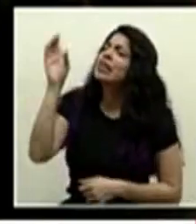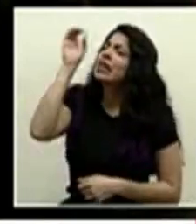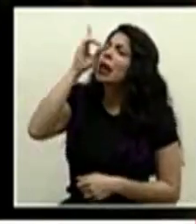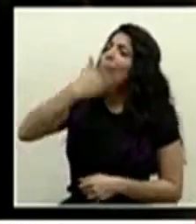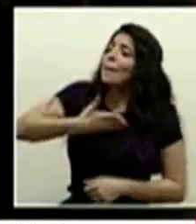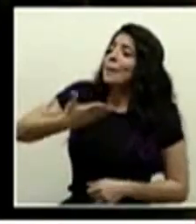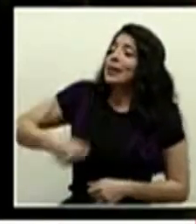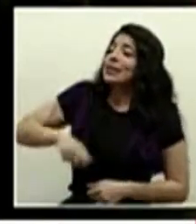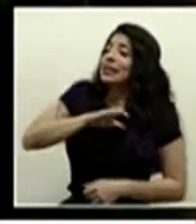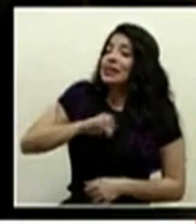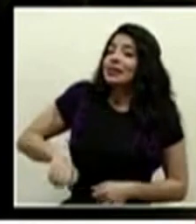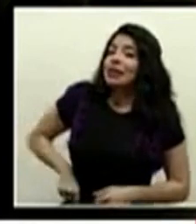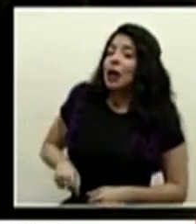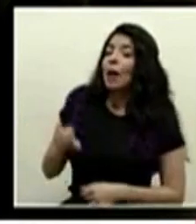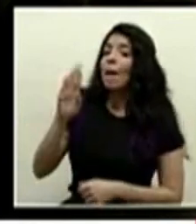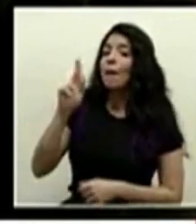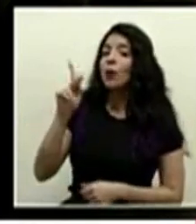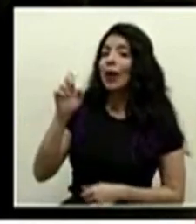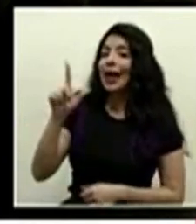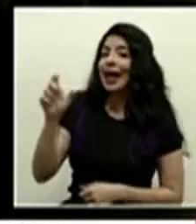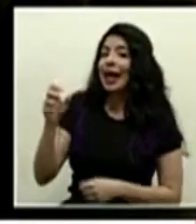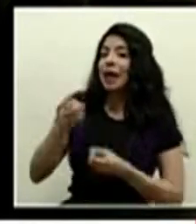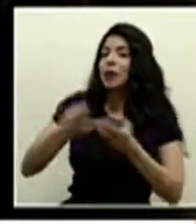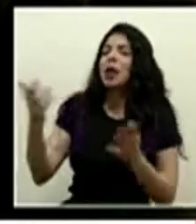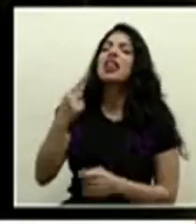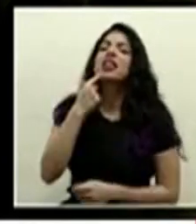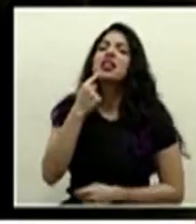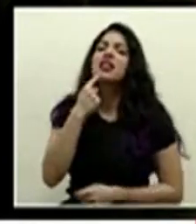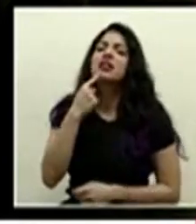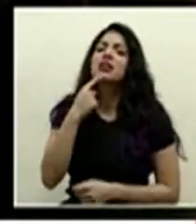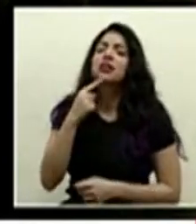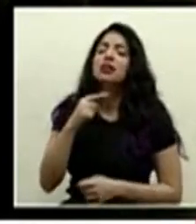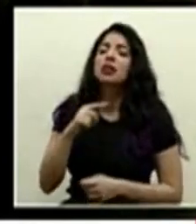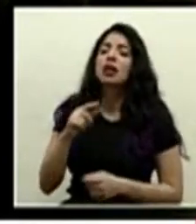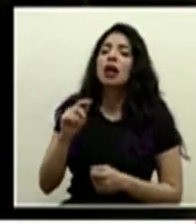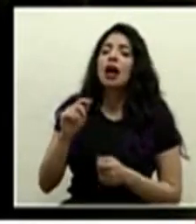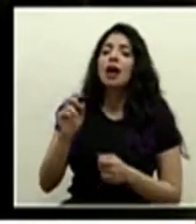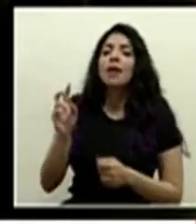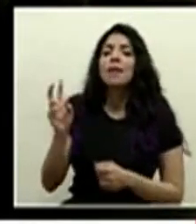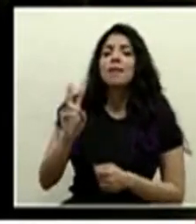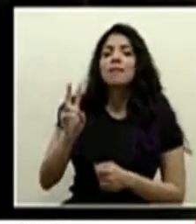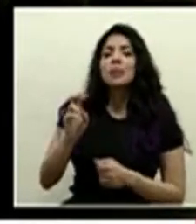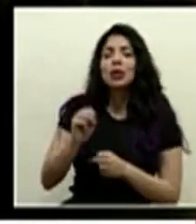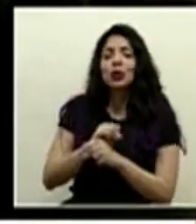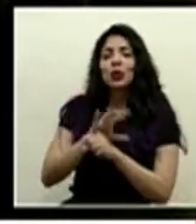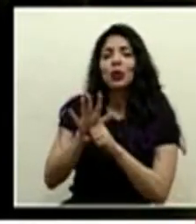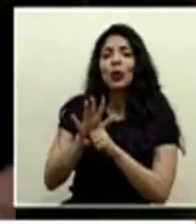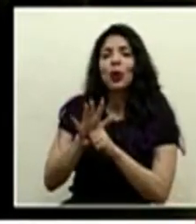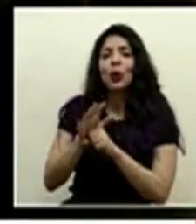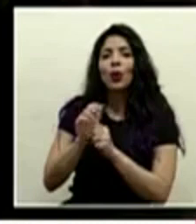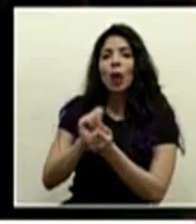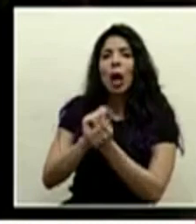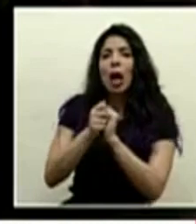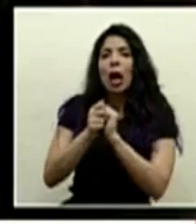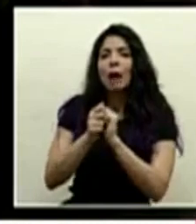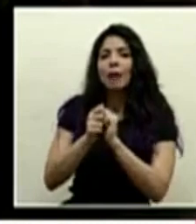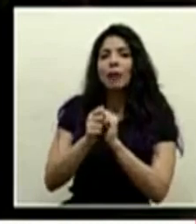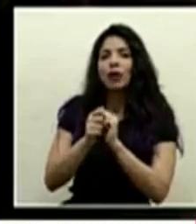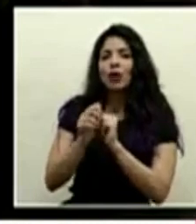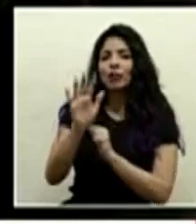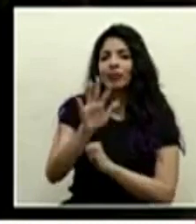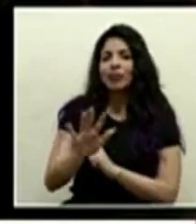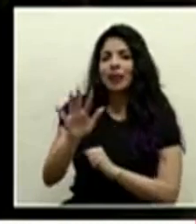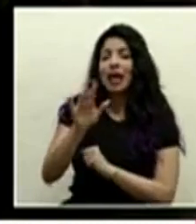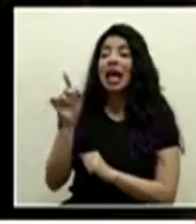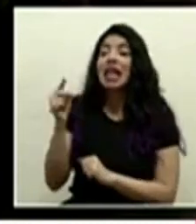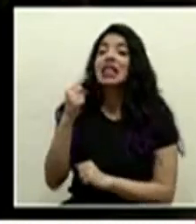presidente de El Salvador Nayib Bukele hizo una publicación donde indica el cambio de mutación del virus en la región y